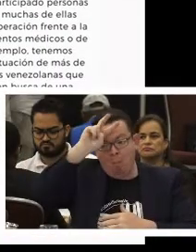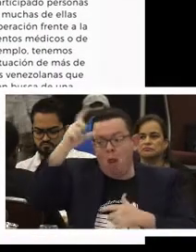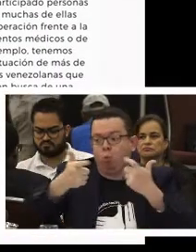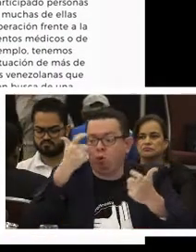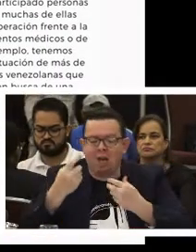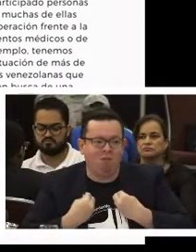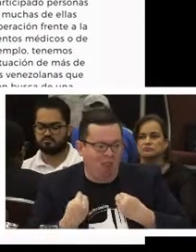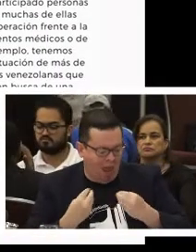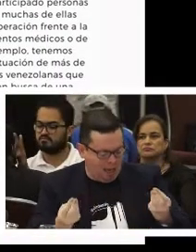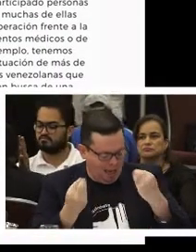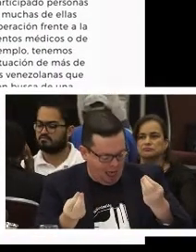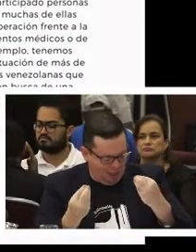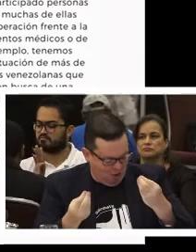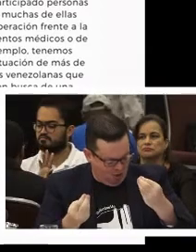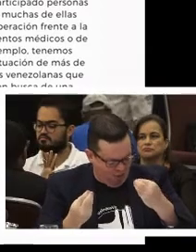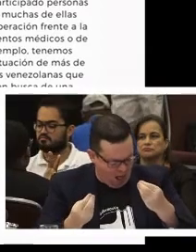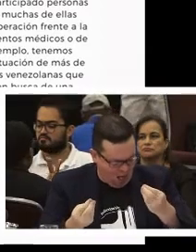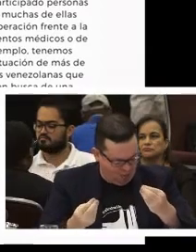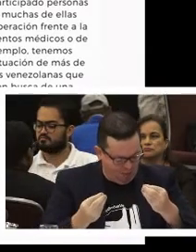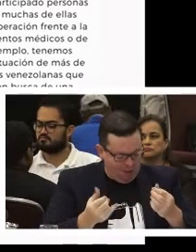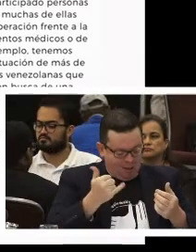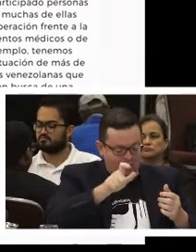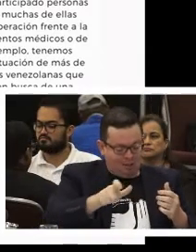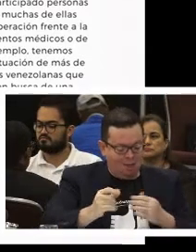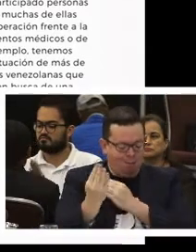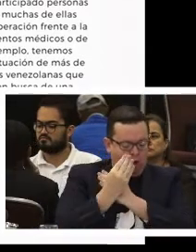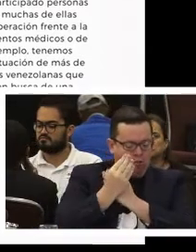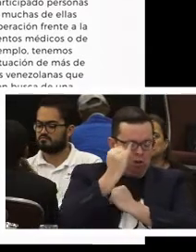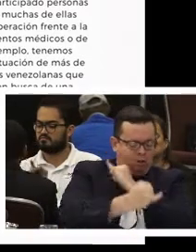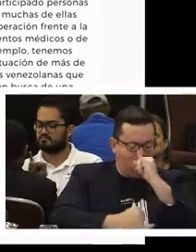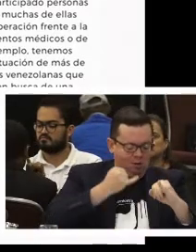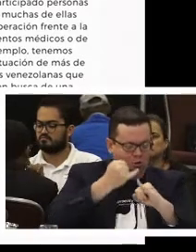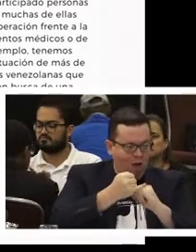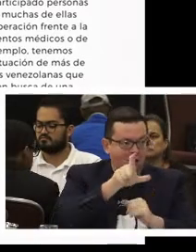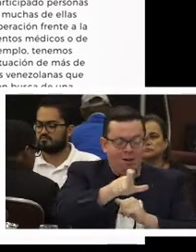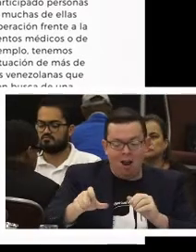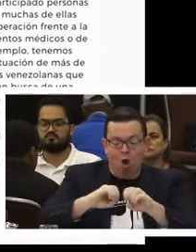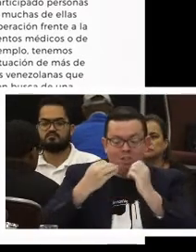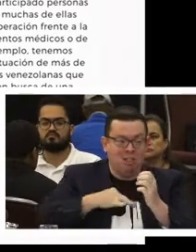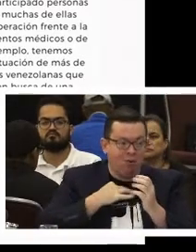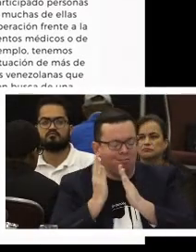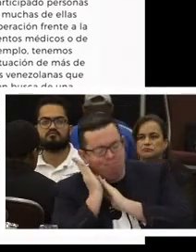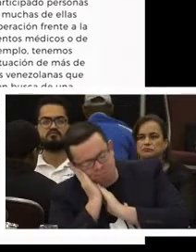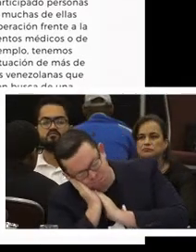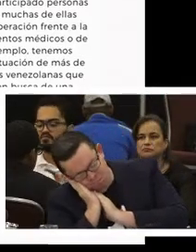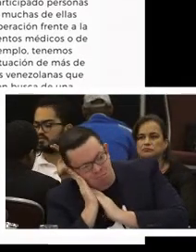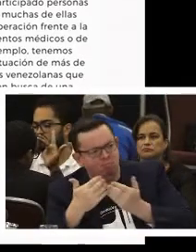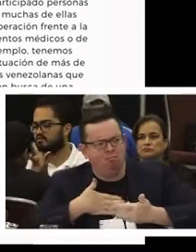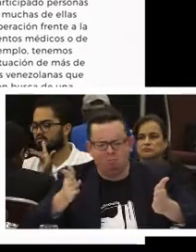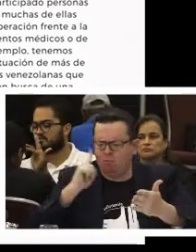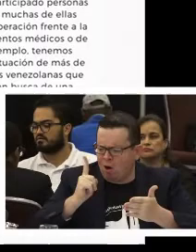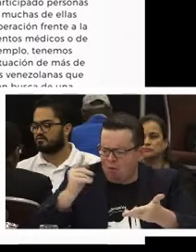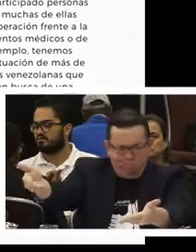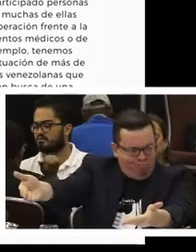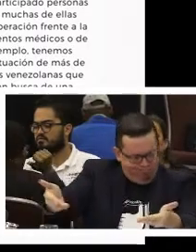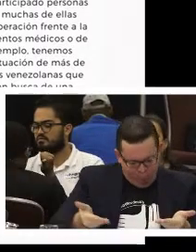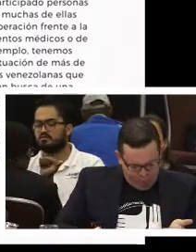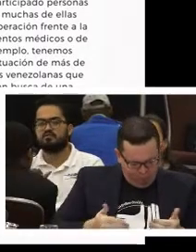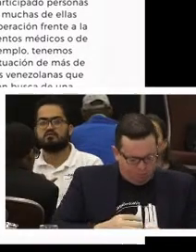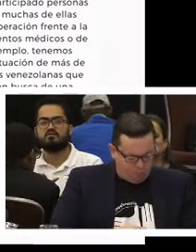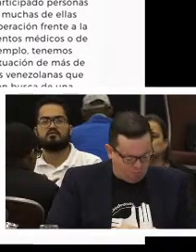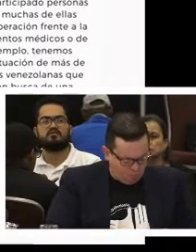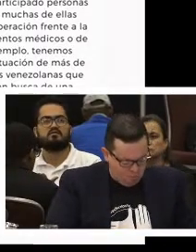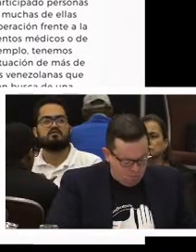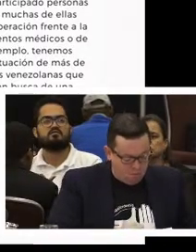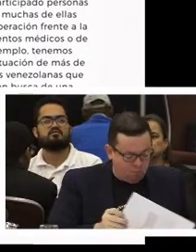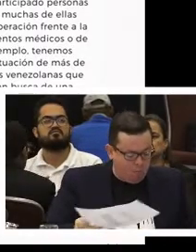con condiciones de discapacidad, específicamente para nuestros compañeros con Parkinson y autismo, quienes en muchos casos son intolerantes al gluten.